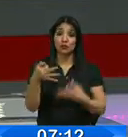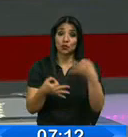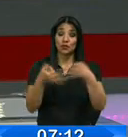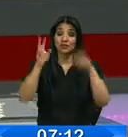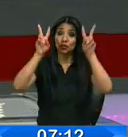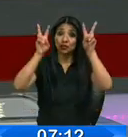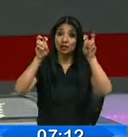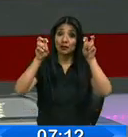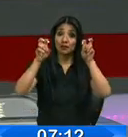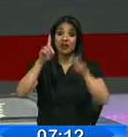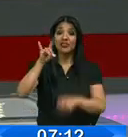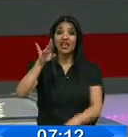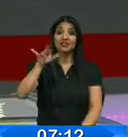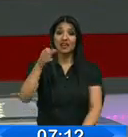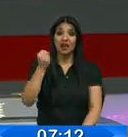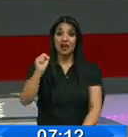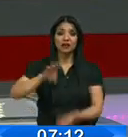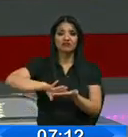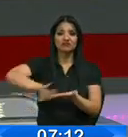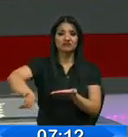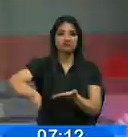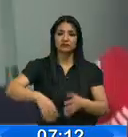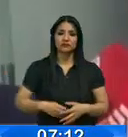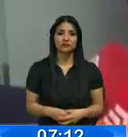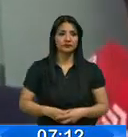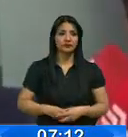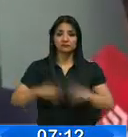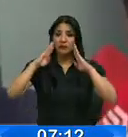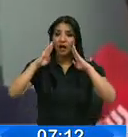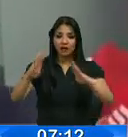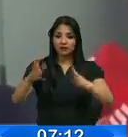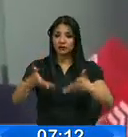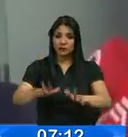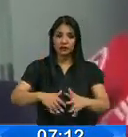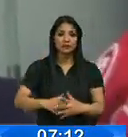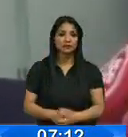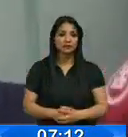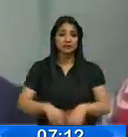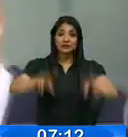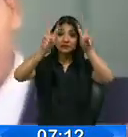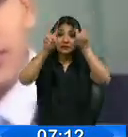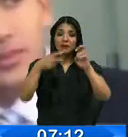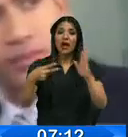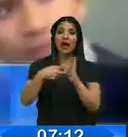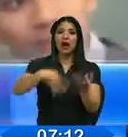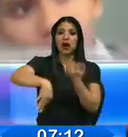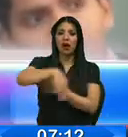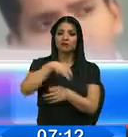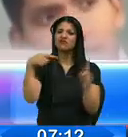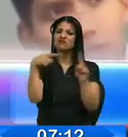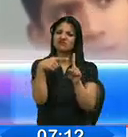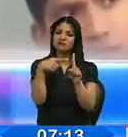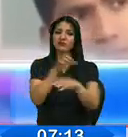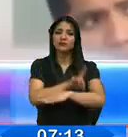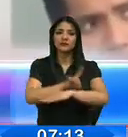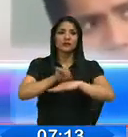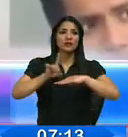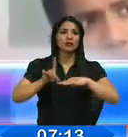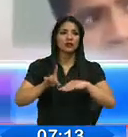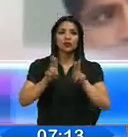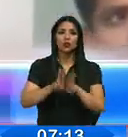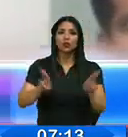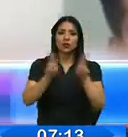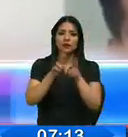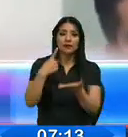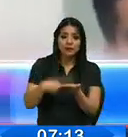de Díaz-Elec. Veamos. Este caso de presunto lavado de activos. Leopoldo Quirós, director de la Unidad de